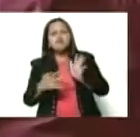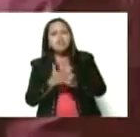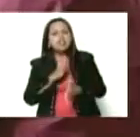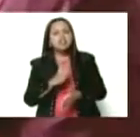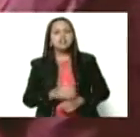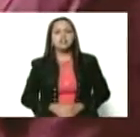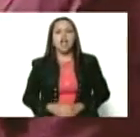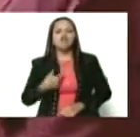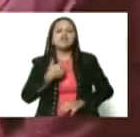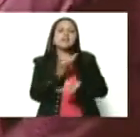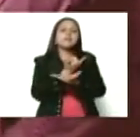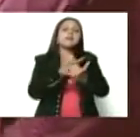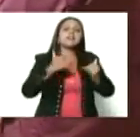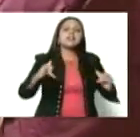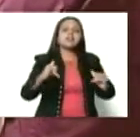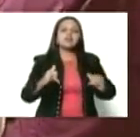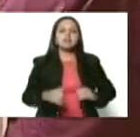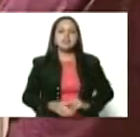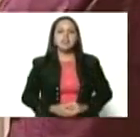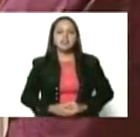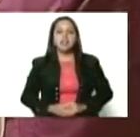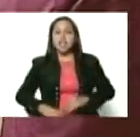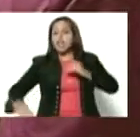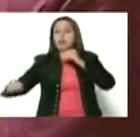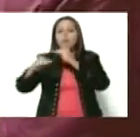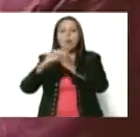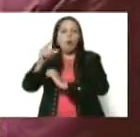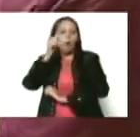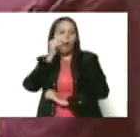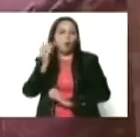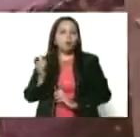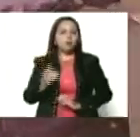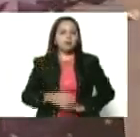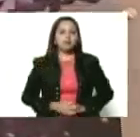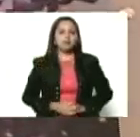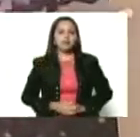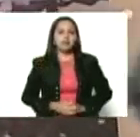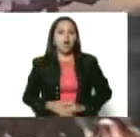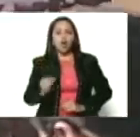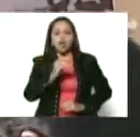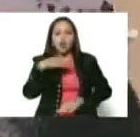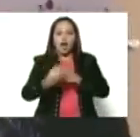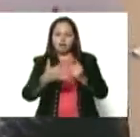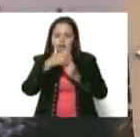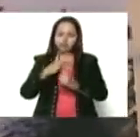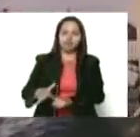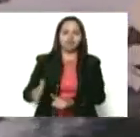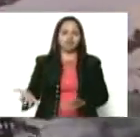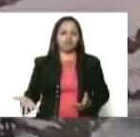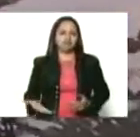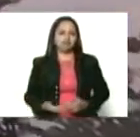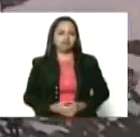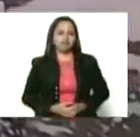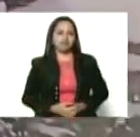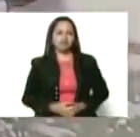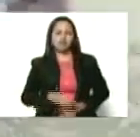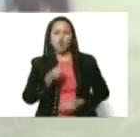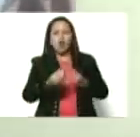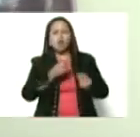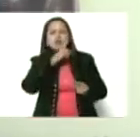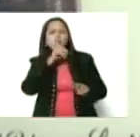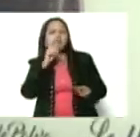independiente. Como un hombre. Y a que no me manden. Naguará. ¿Cómo se llama eso?